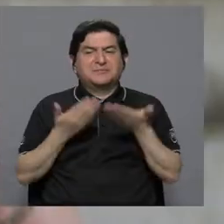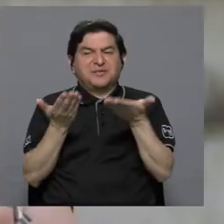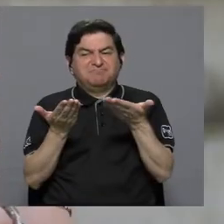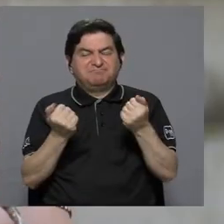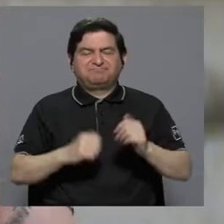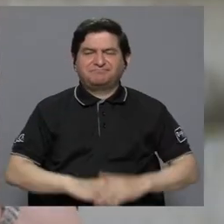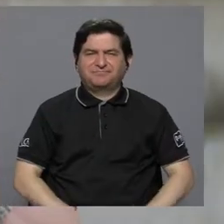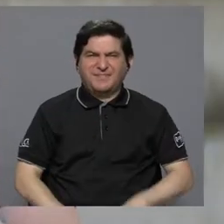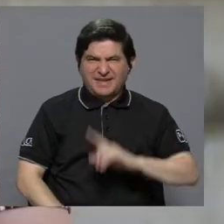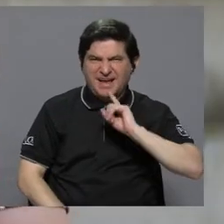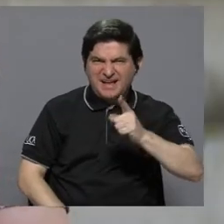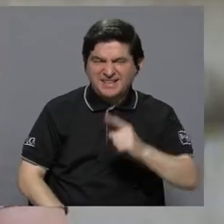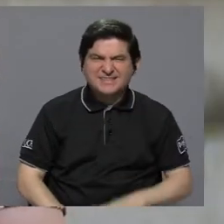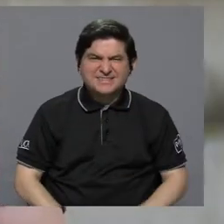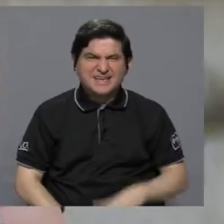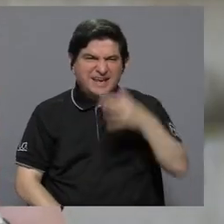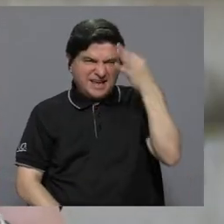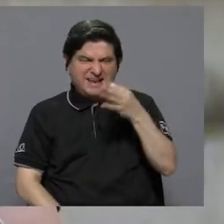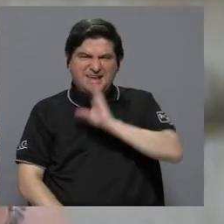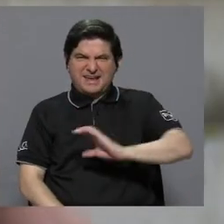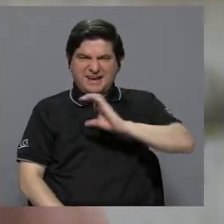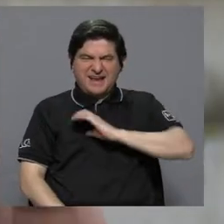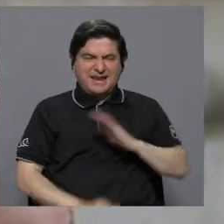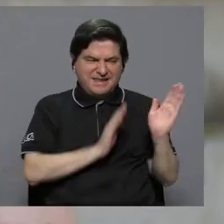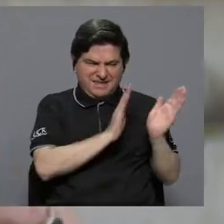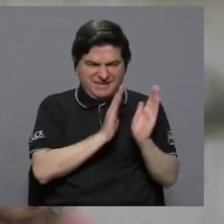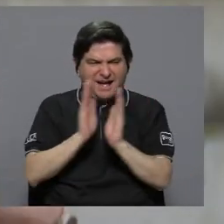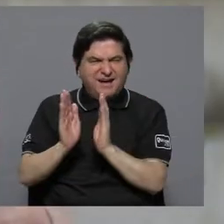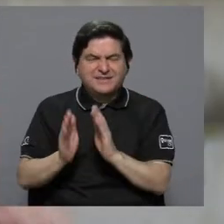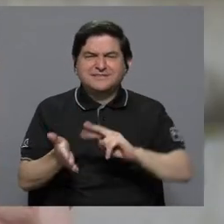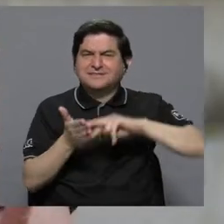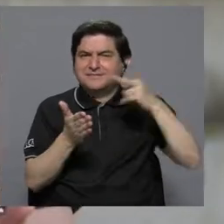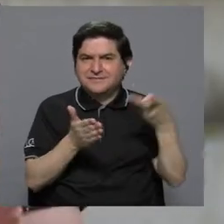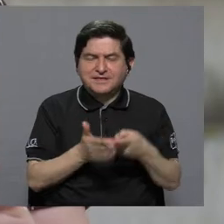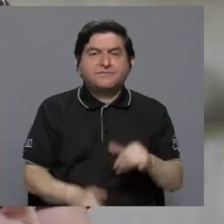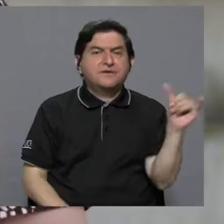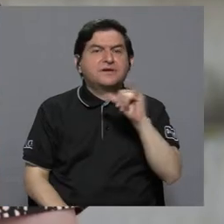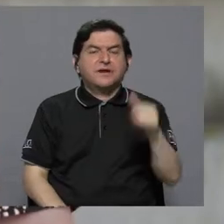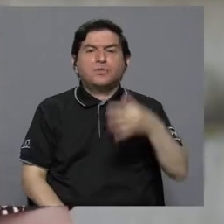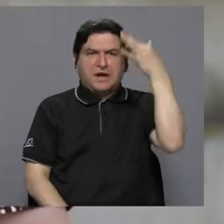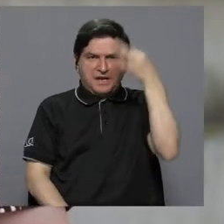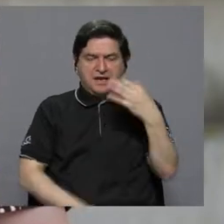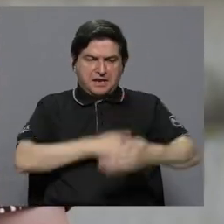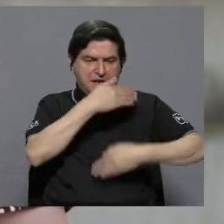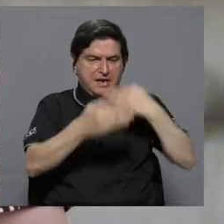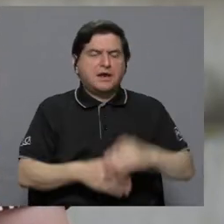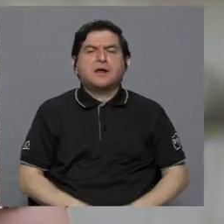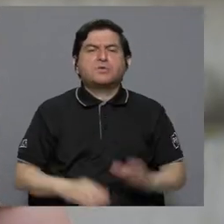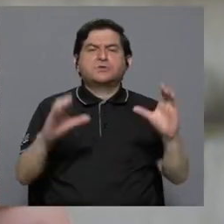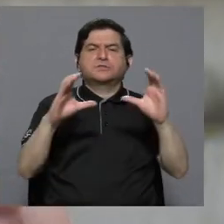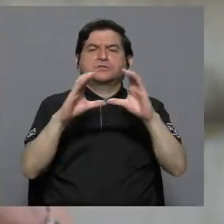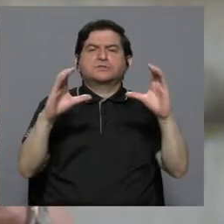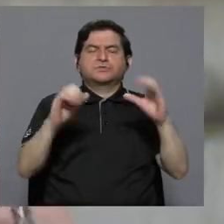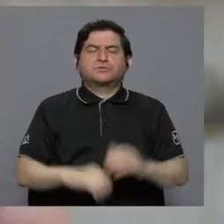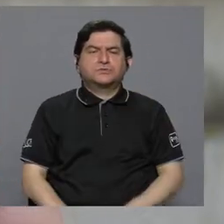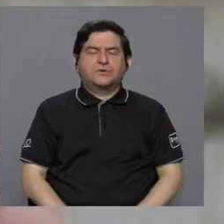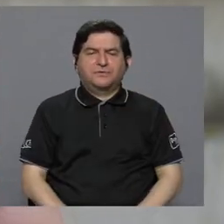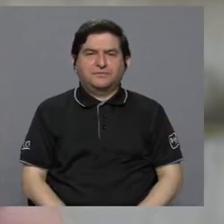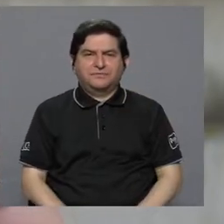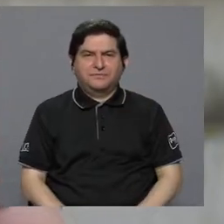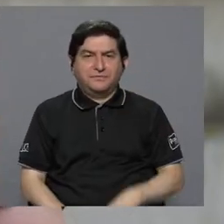Cuando decimos que le apostamos a la calidad de formación, estamos apostándole también a los procesos de acreditación y